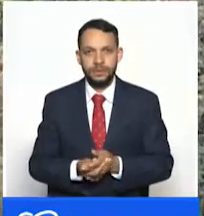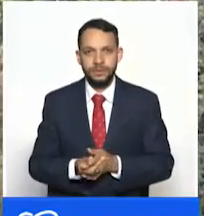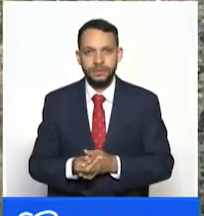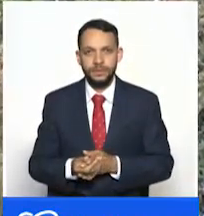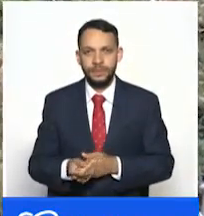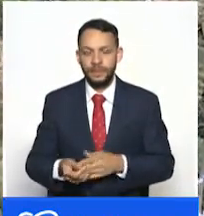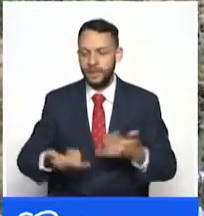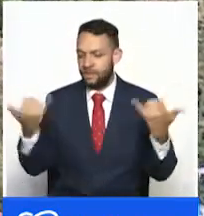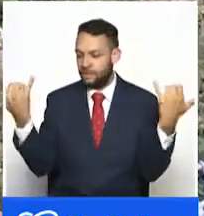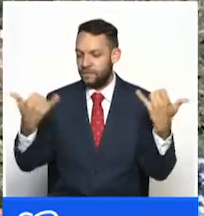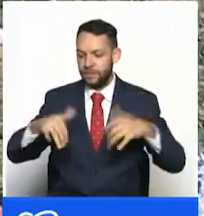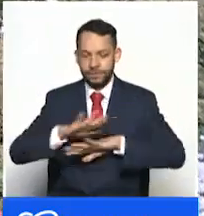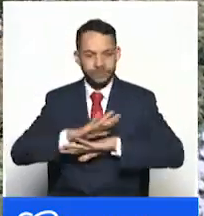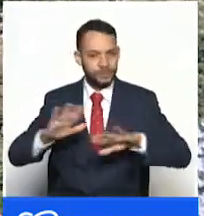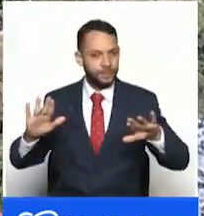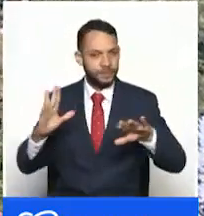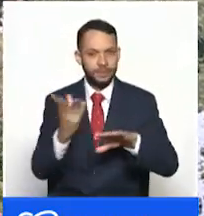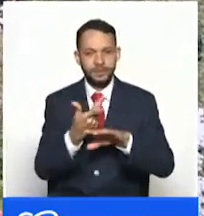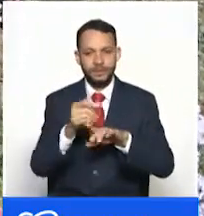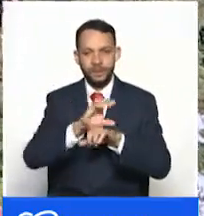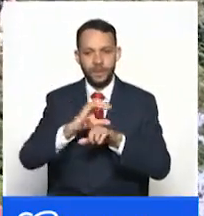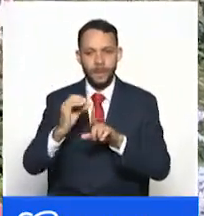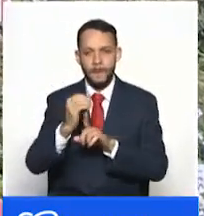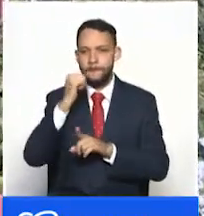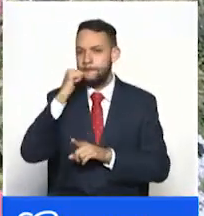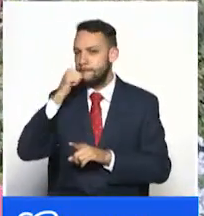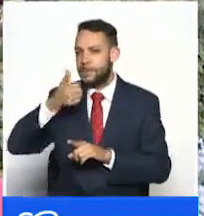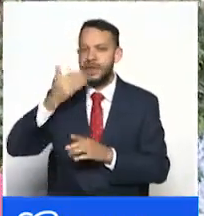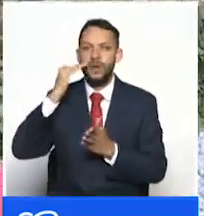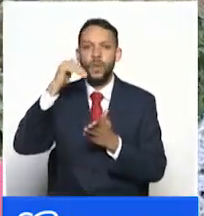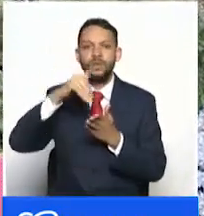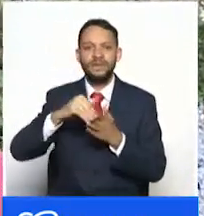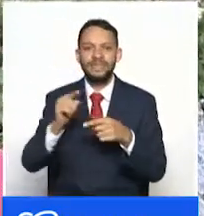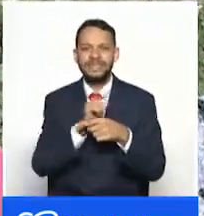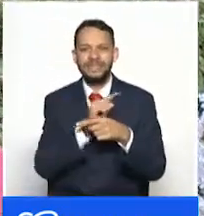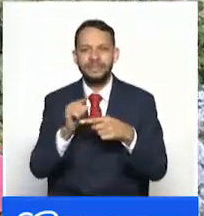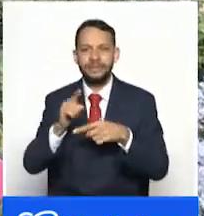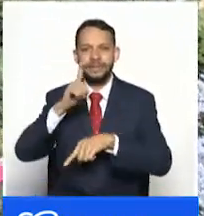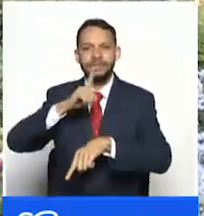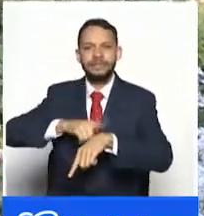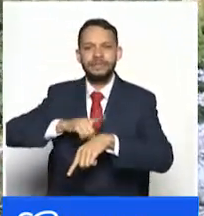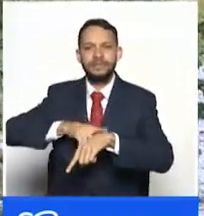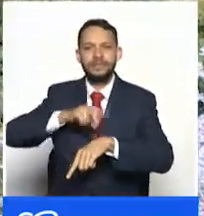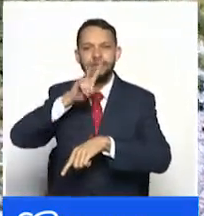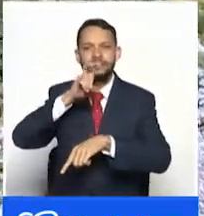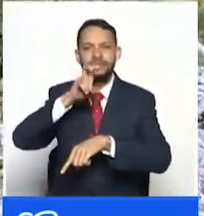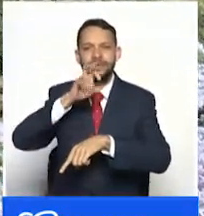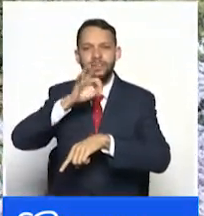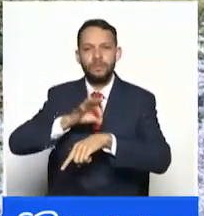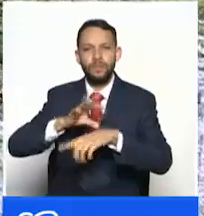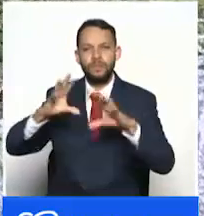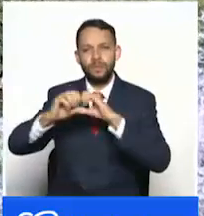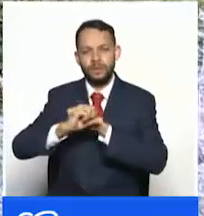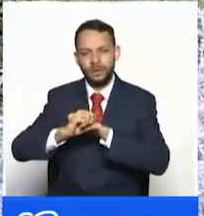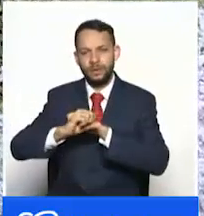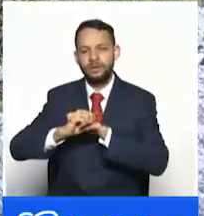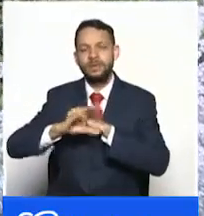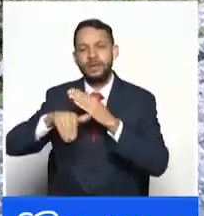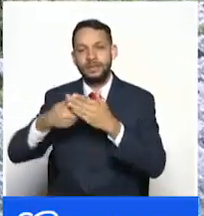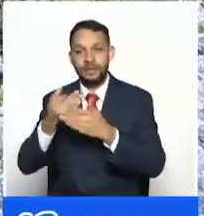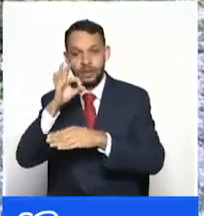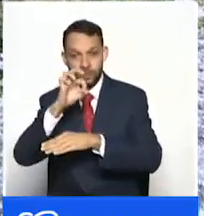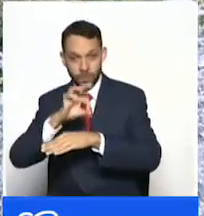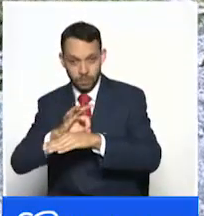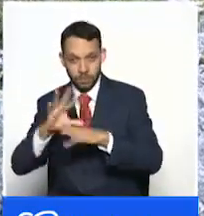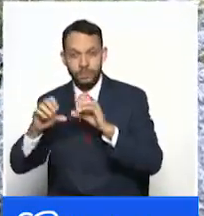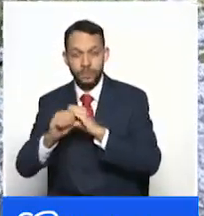de esta manera me despido recuerden que nos vemos mañana nuevamente en nuestro horario de 7 a 8 de la noche en Telecafe Noticias